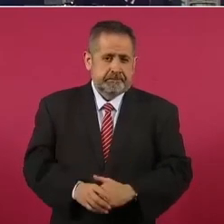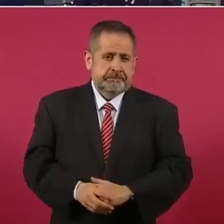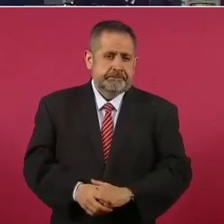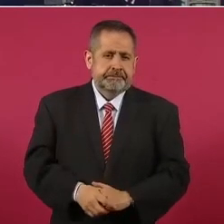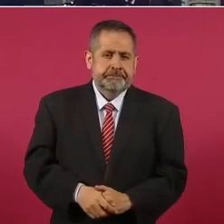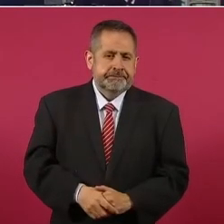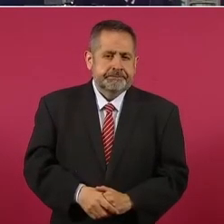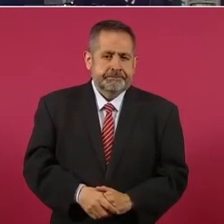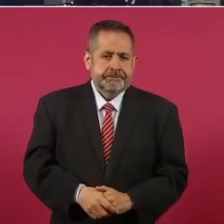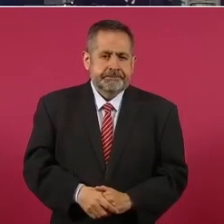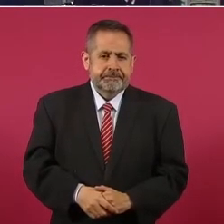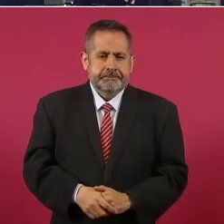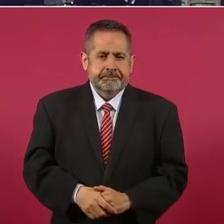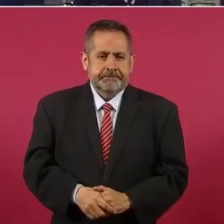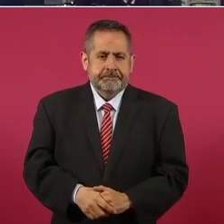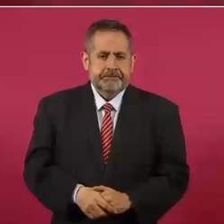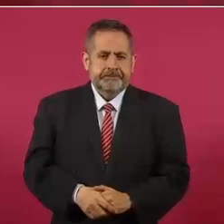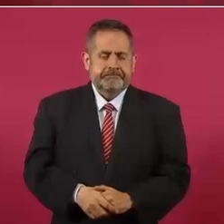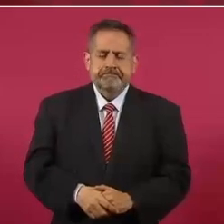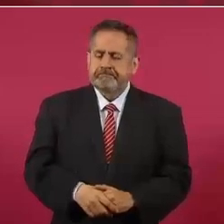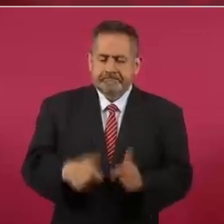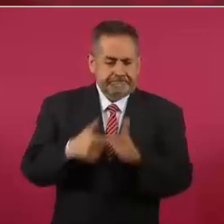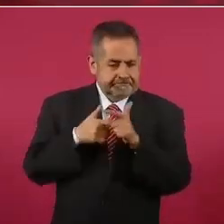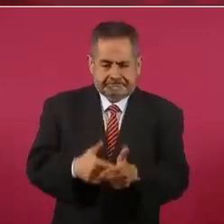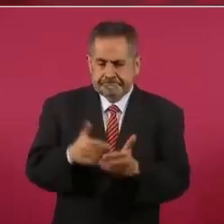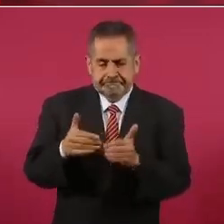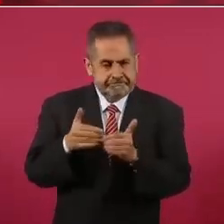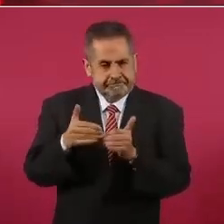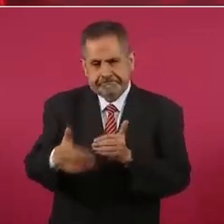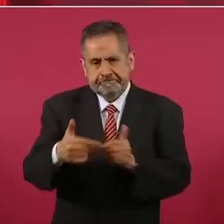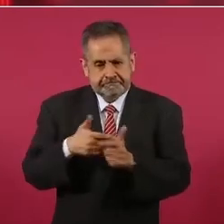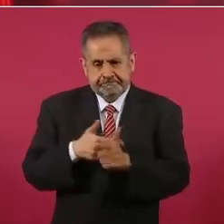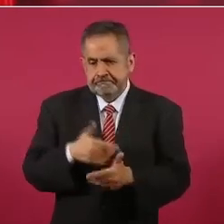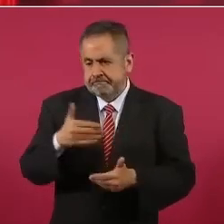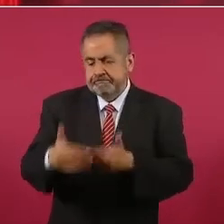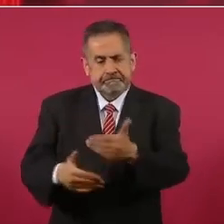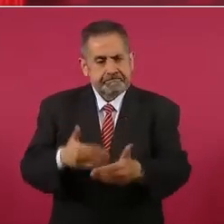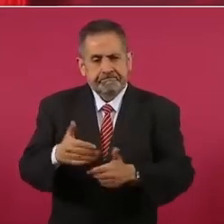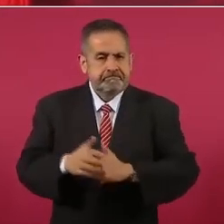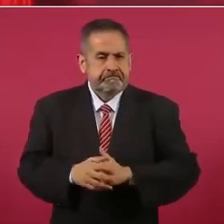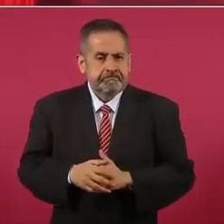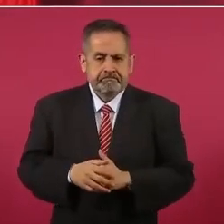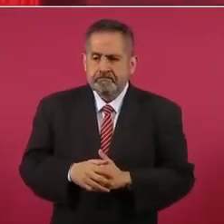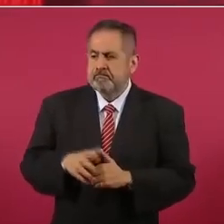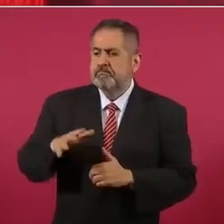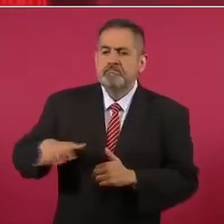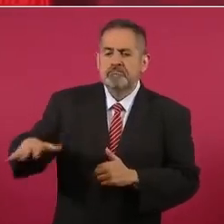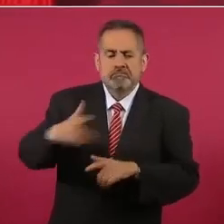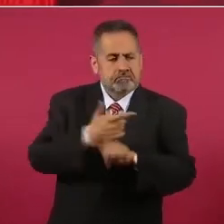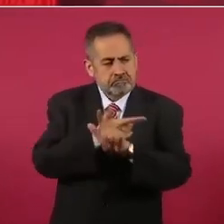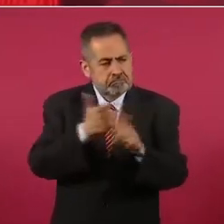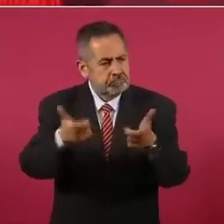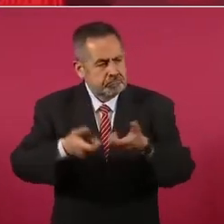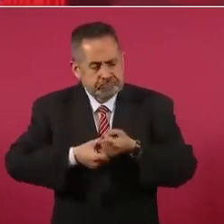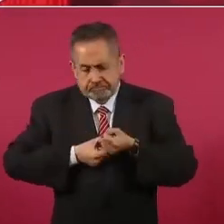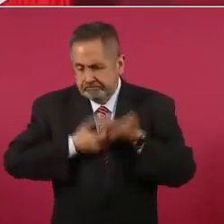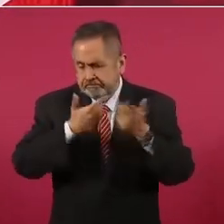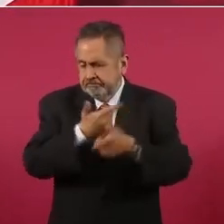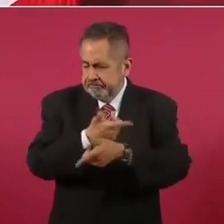Y vamos a seguir adelante garantizando las libertades. Además,